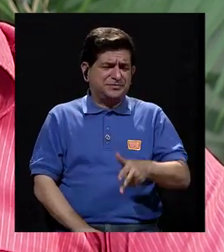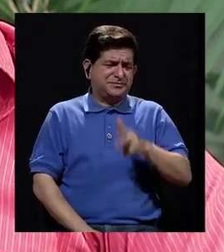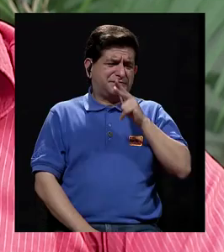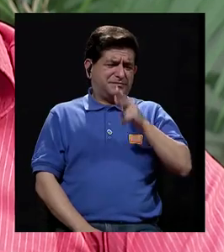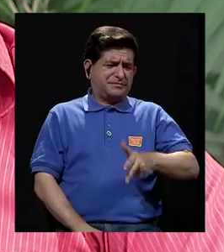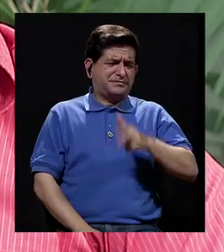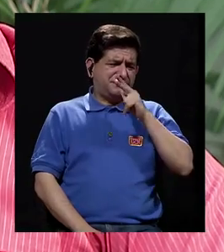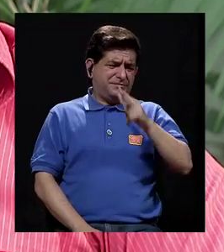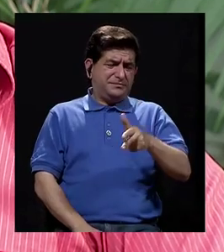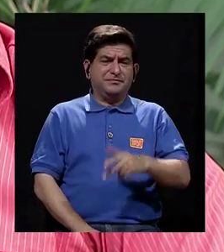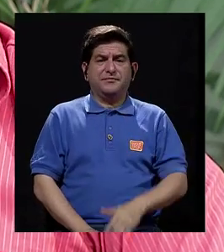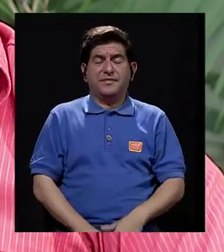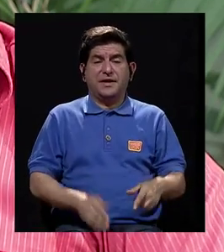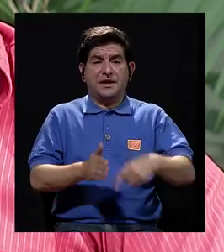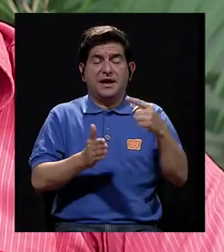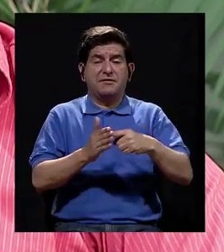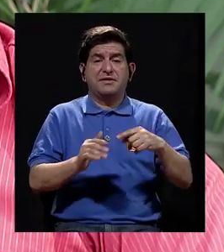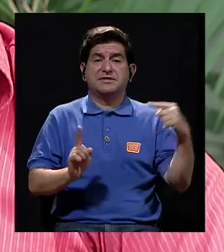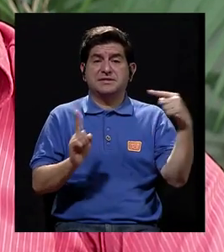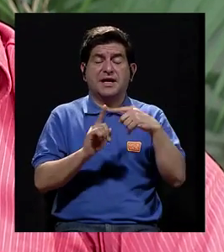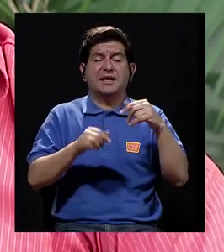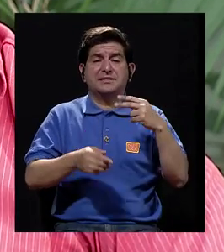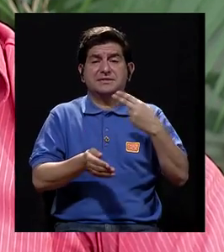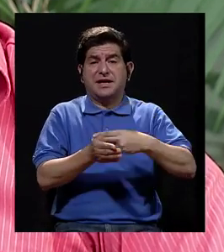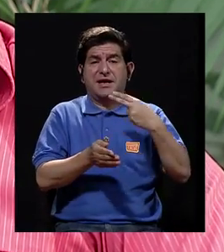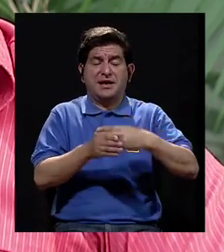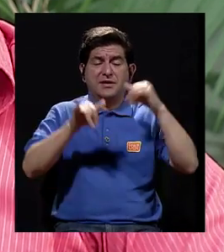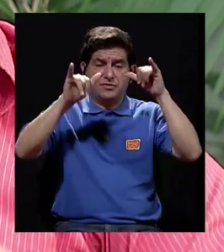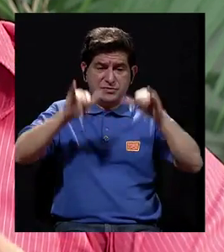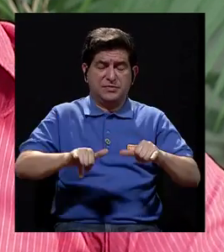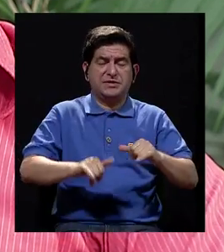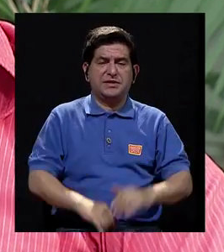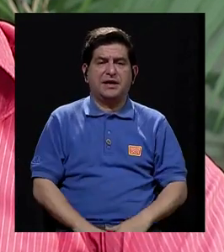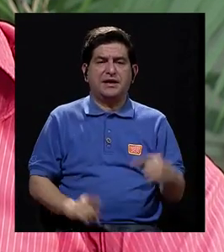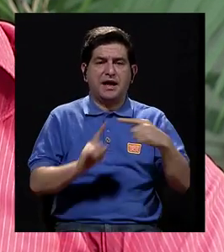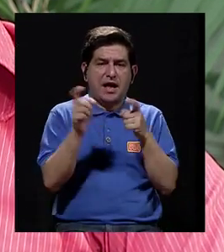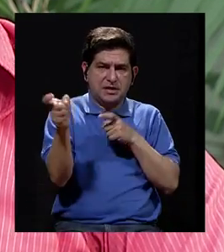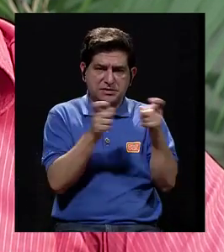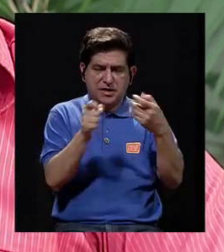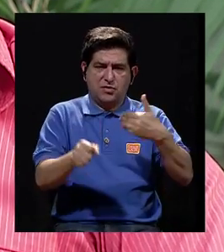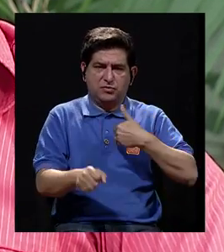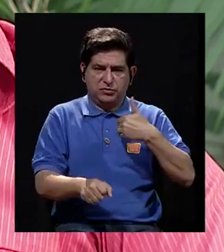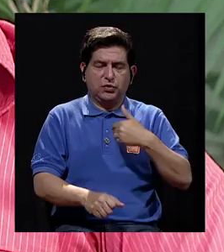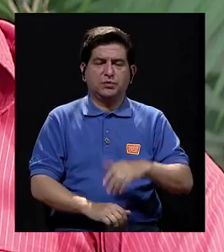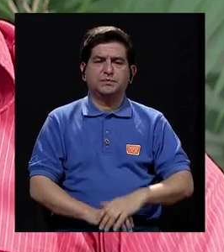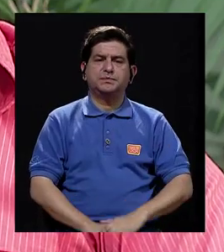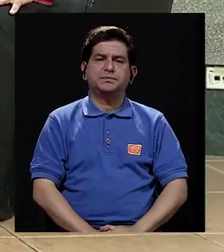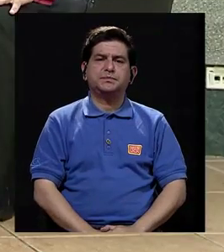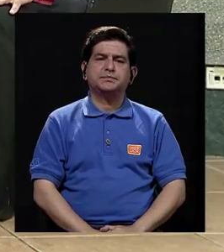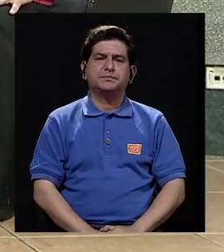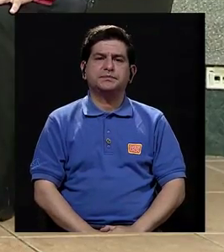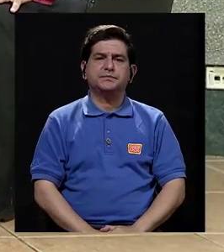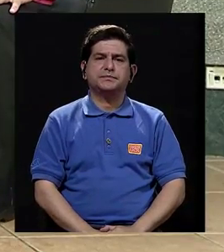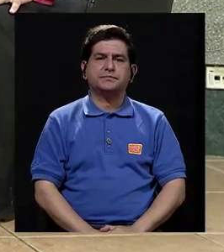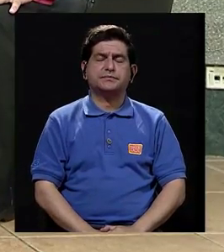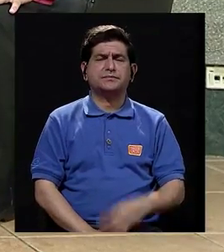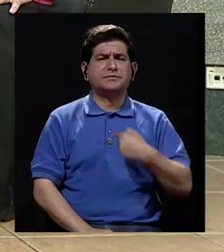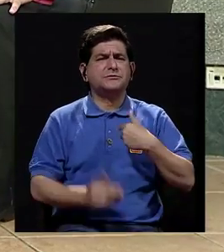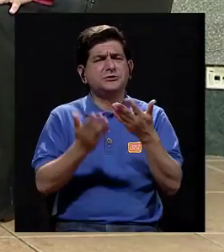mucho vomitan y terminan, a veces hasta hospitalizadas, hasta lograr controlar esa parte. ¿Verdad? Don Randall,